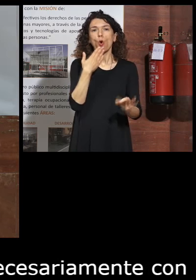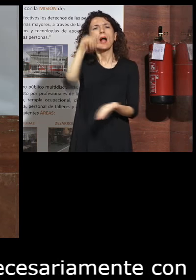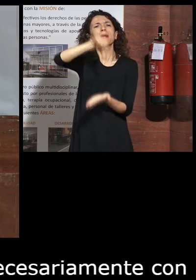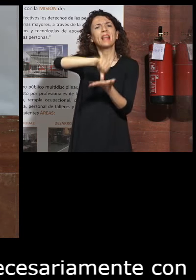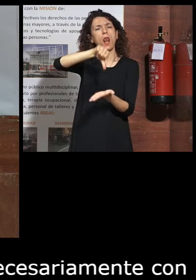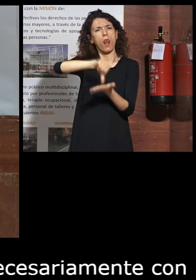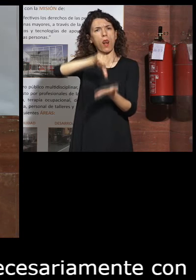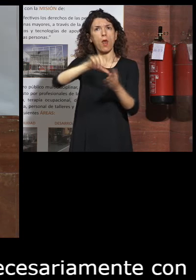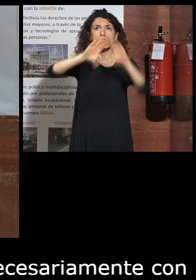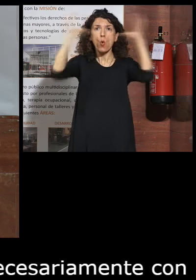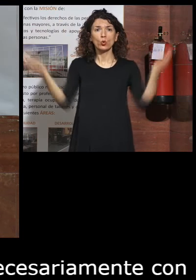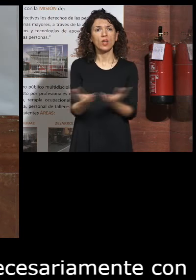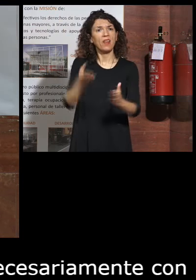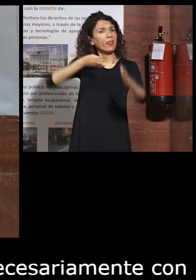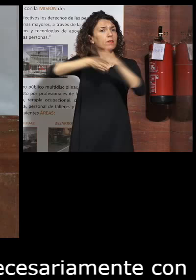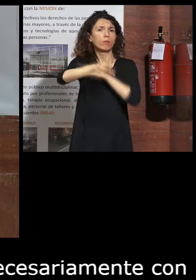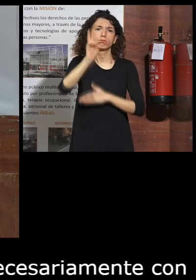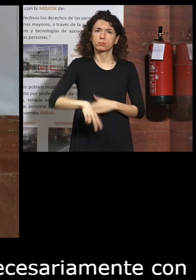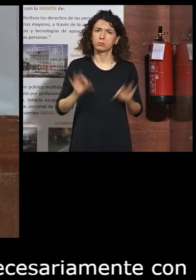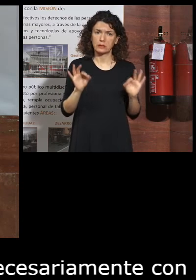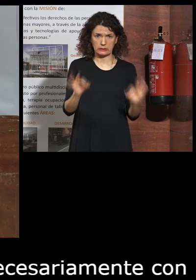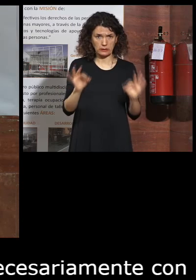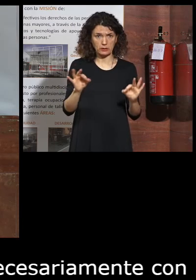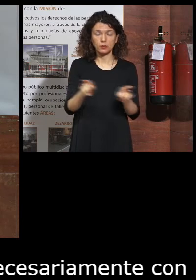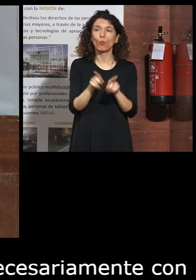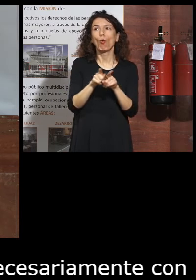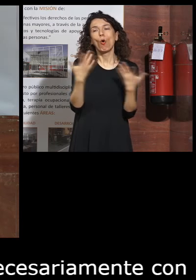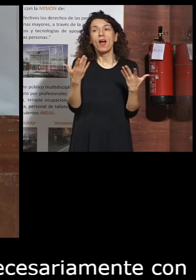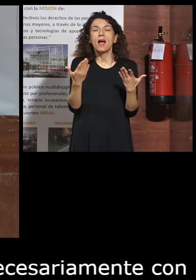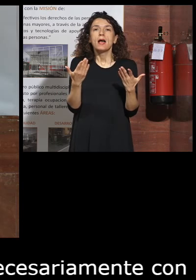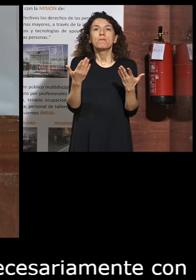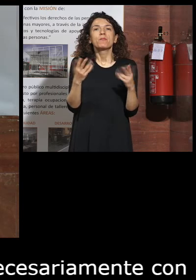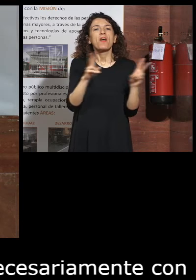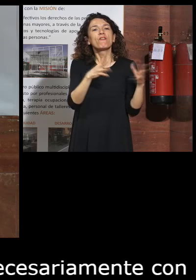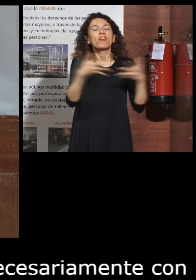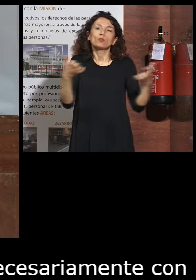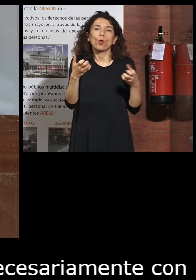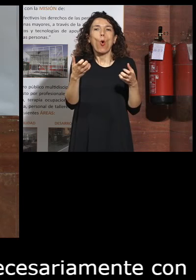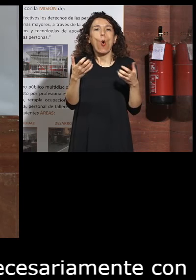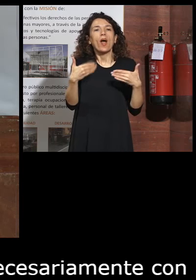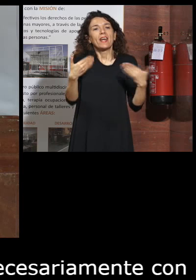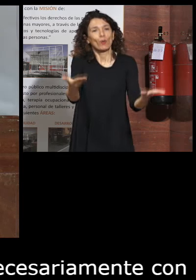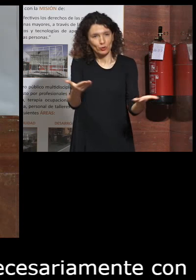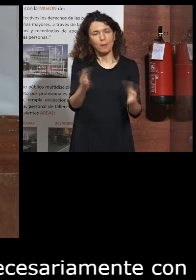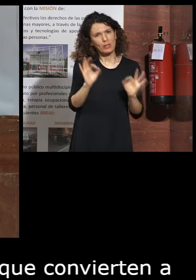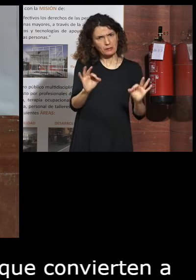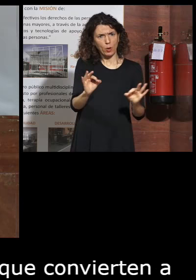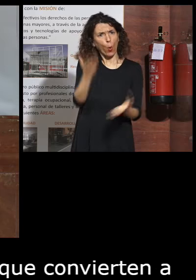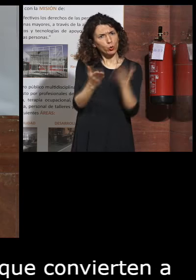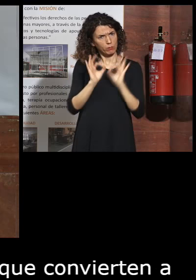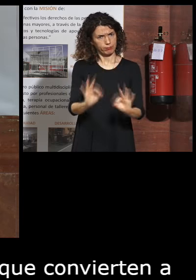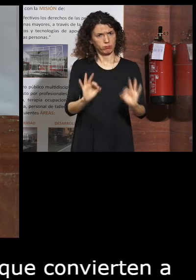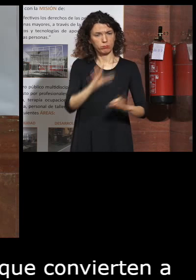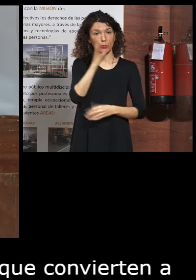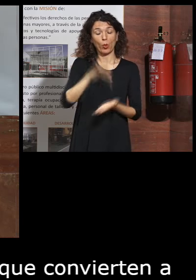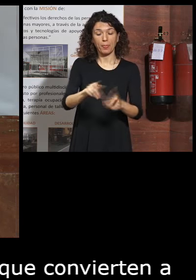yo diría, mundial de la accesibilidad. Sé que es muy generosa la expresión, pero es cierta y es justa. Y es justa porque una vez más